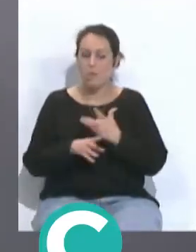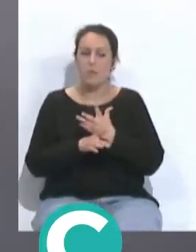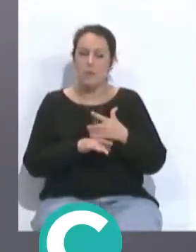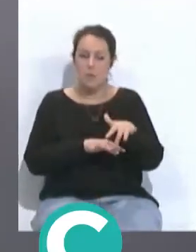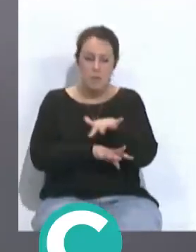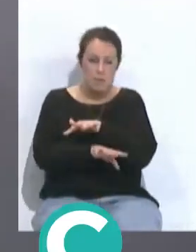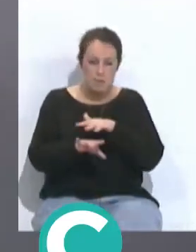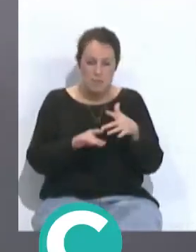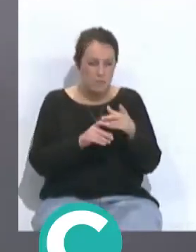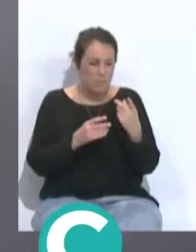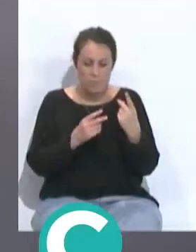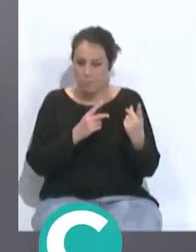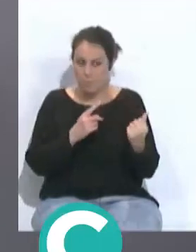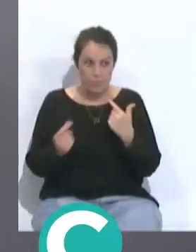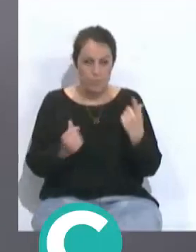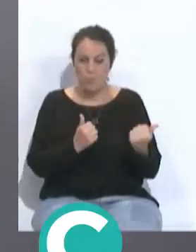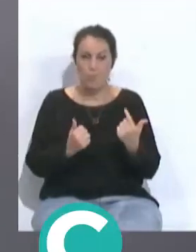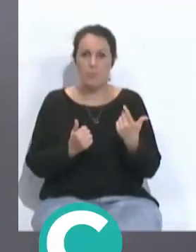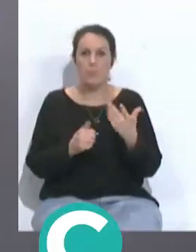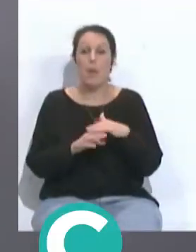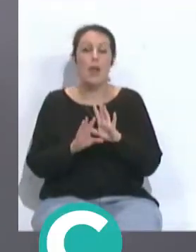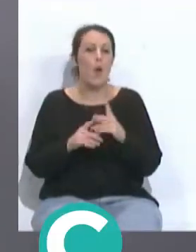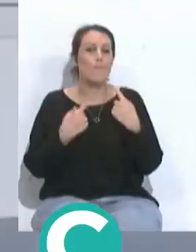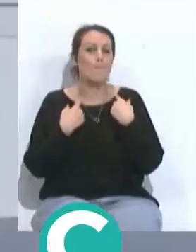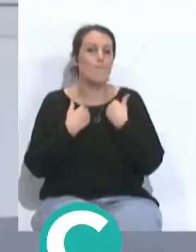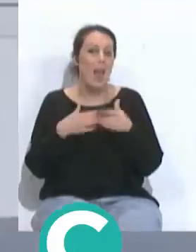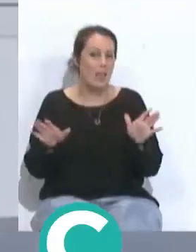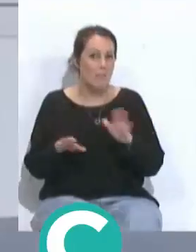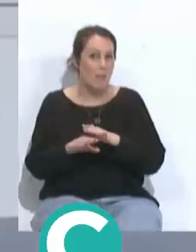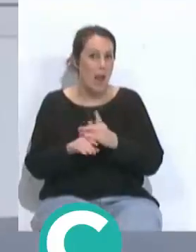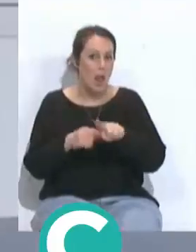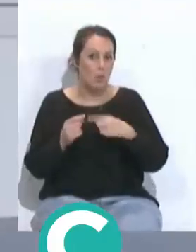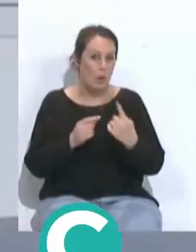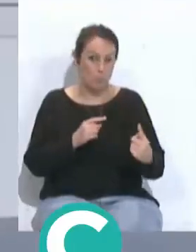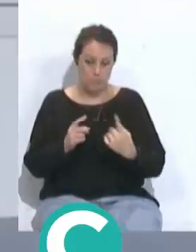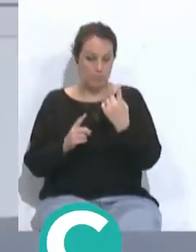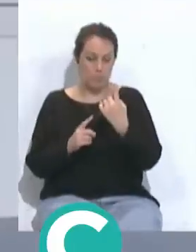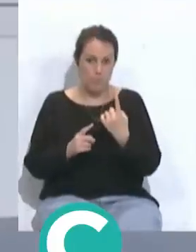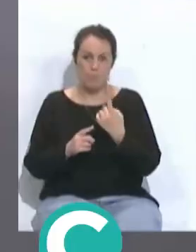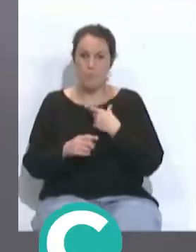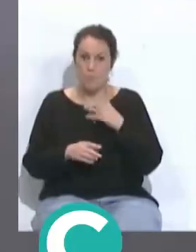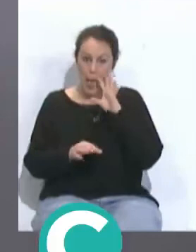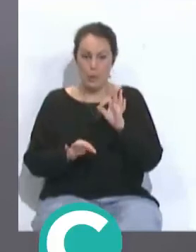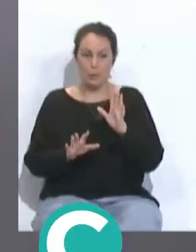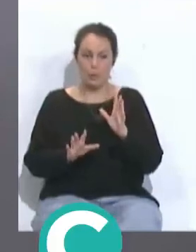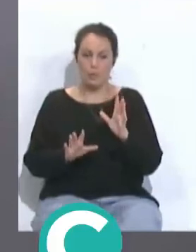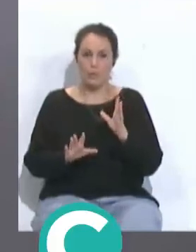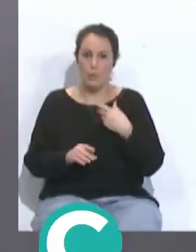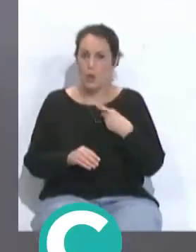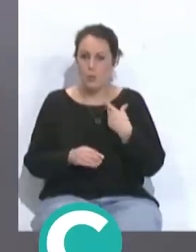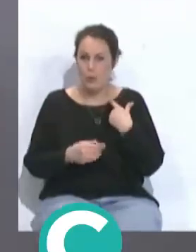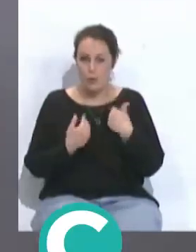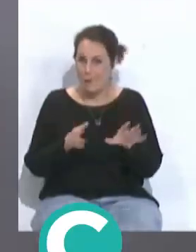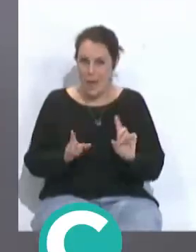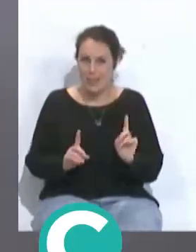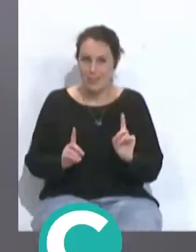pierden entre comillas para intentar el tema del soco se pierden para aparecer después en la zona de peligro exactamente no es que se pierdan